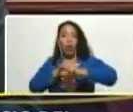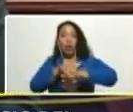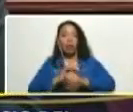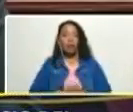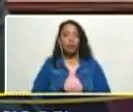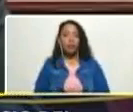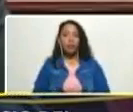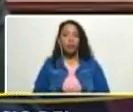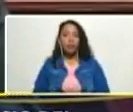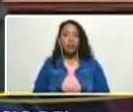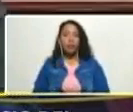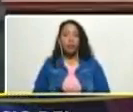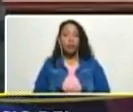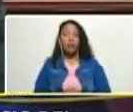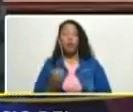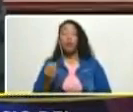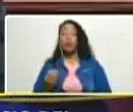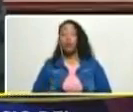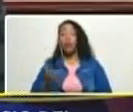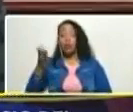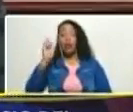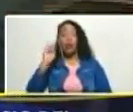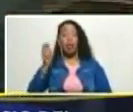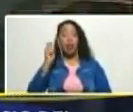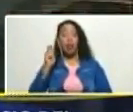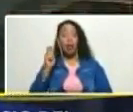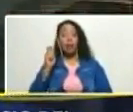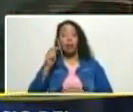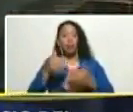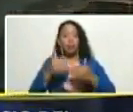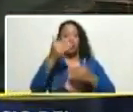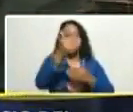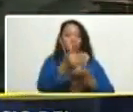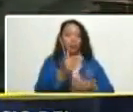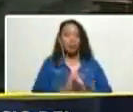y que importantes son las tareas que están por delante